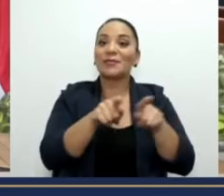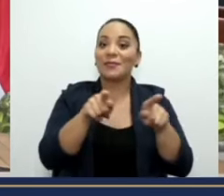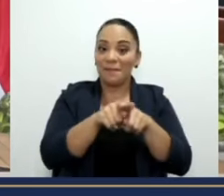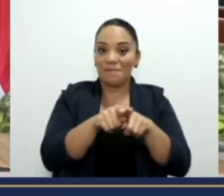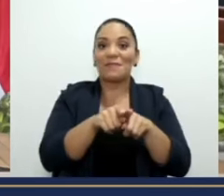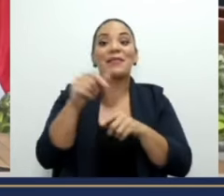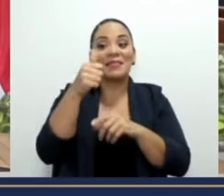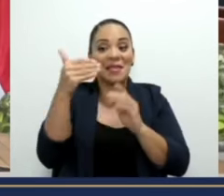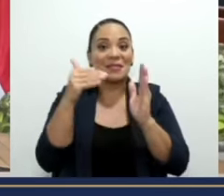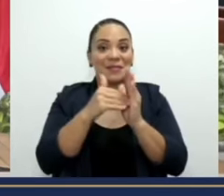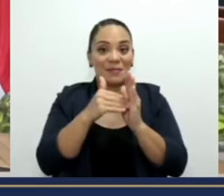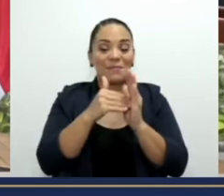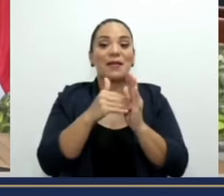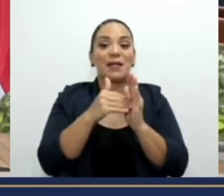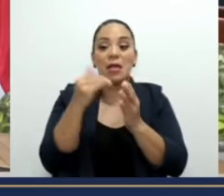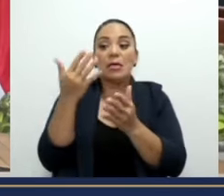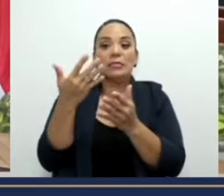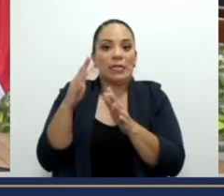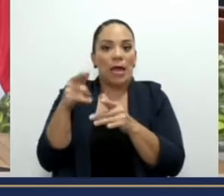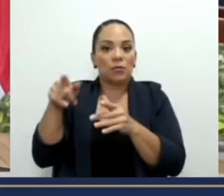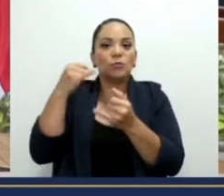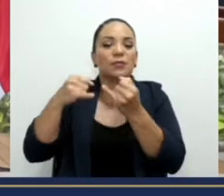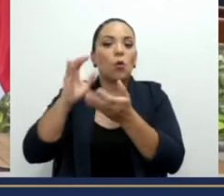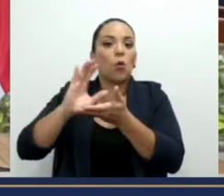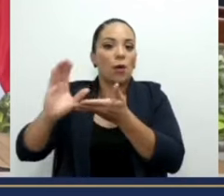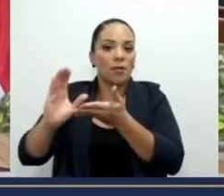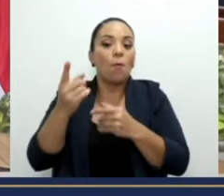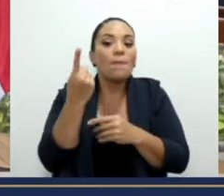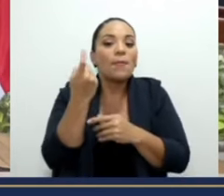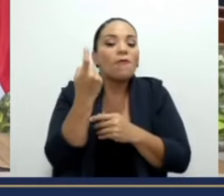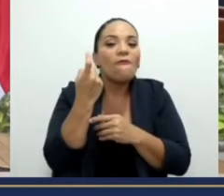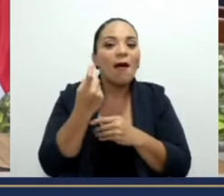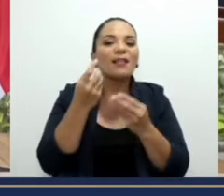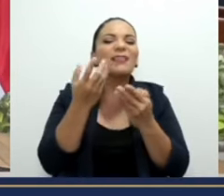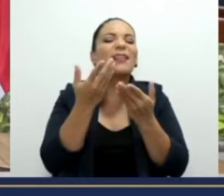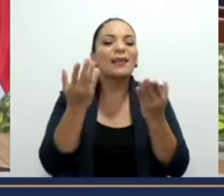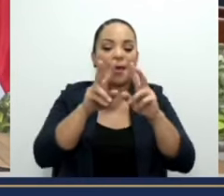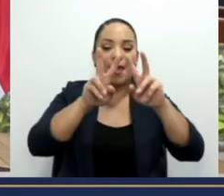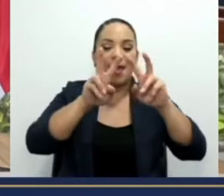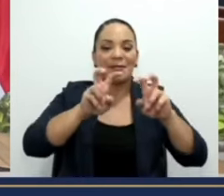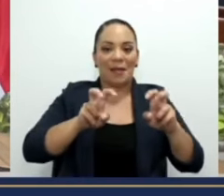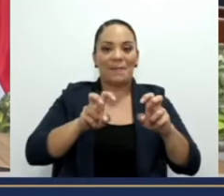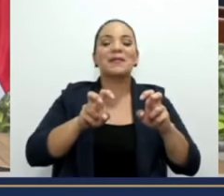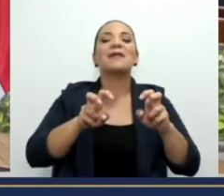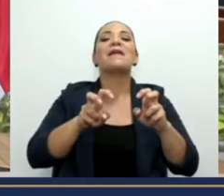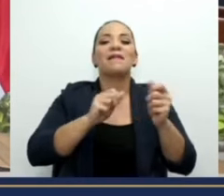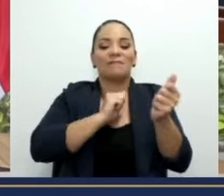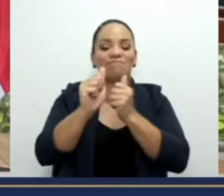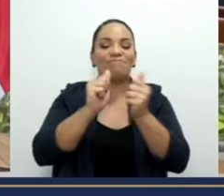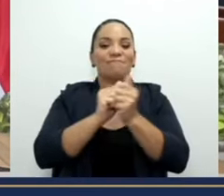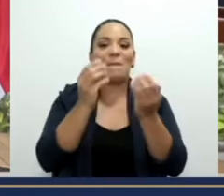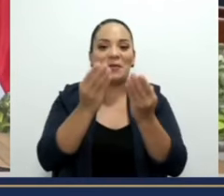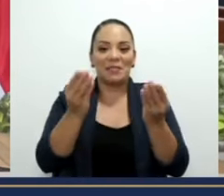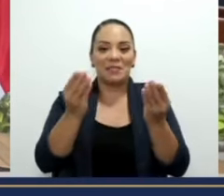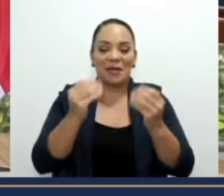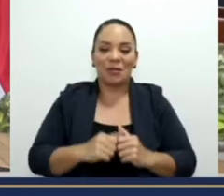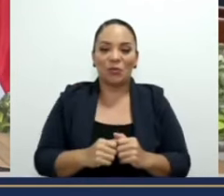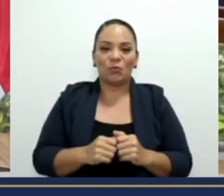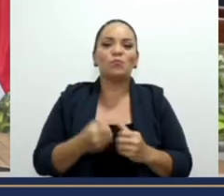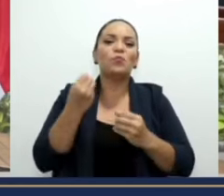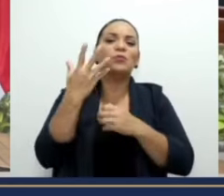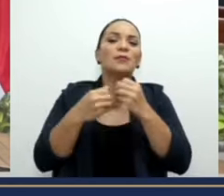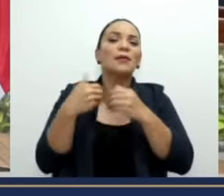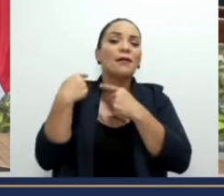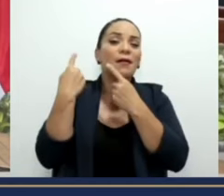terminaron el colegio y que no pudieron, ganar el examen de bachillerato por décadas,